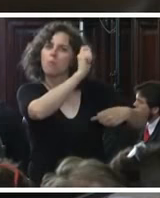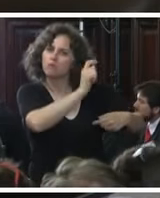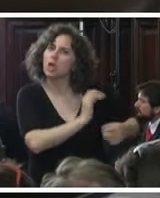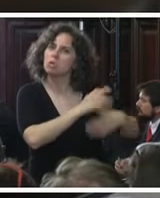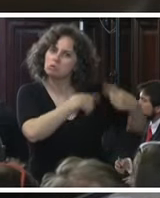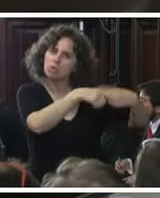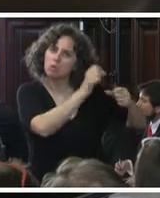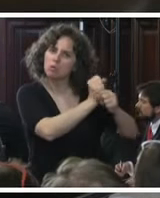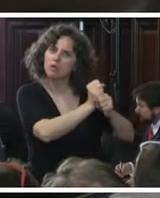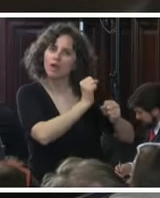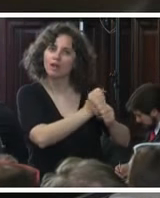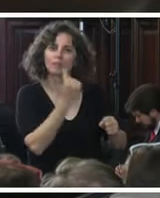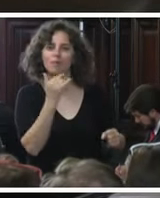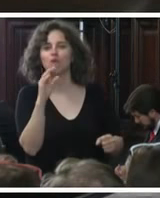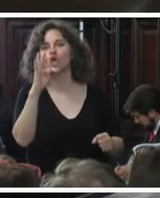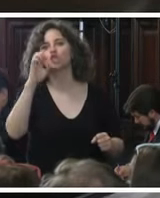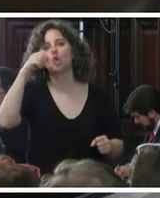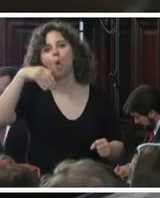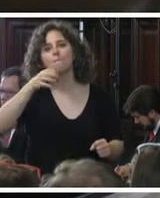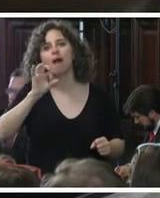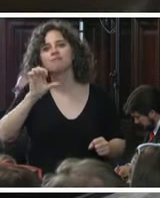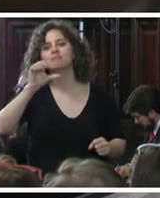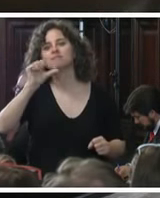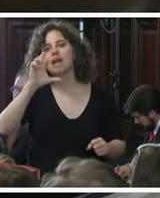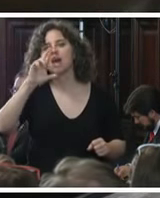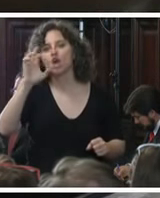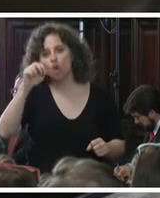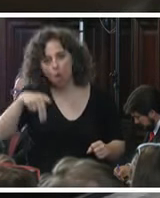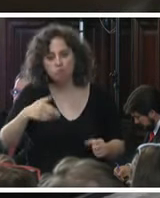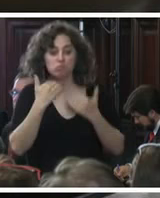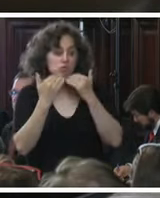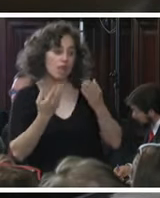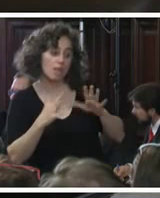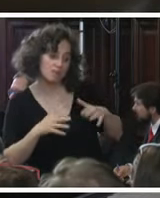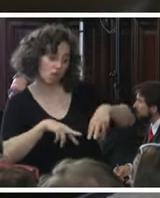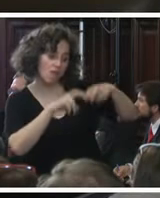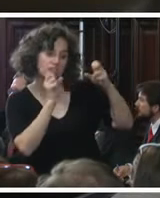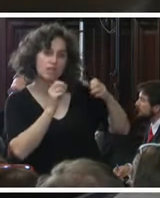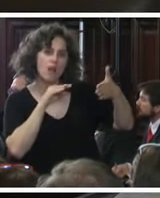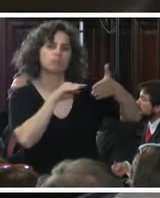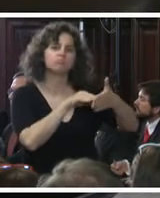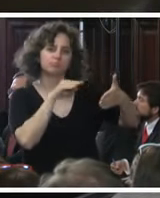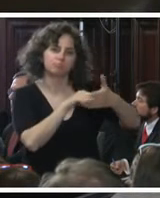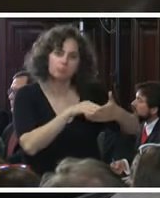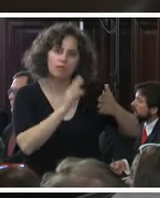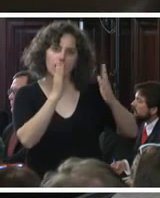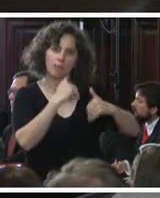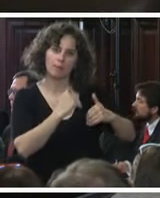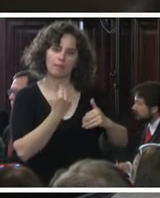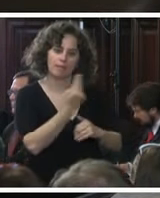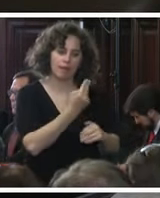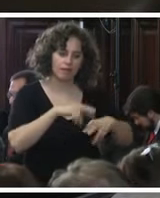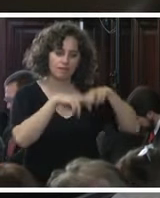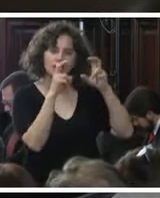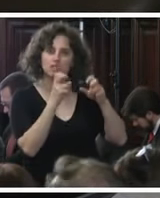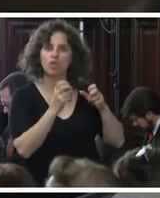como el caso de Tomás Cerón no sé qué pasa con la investigación de la obstrucción que aparentemente habría realizado